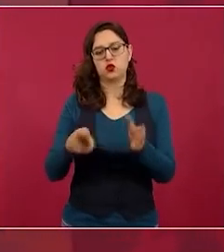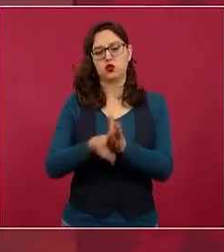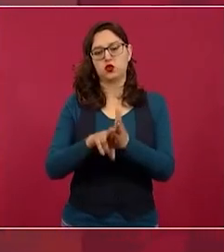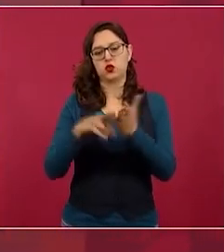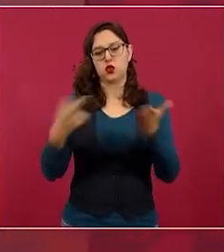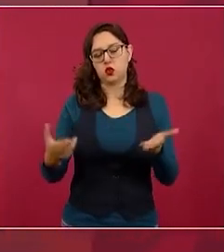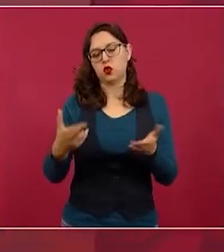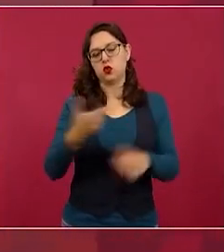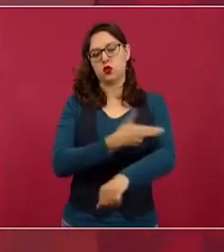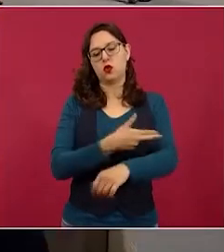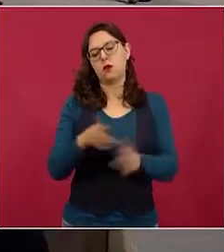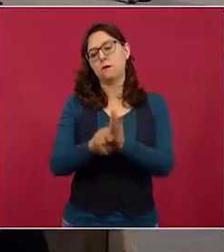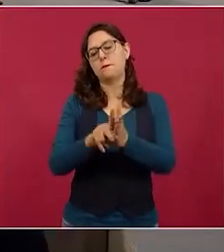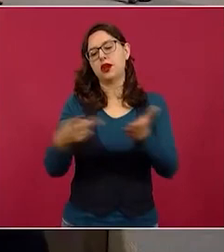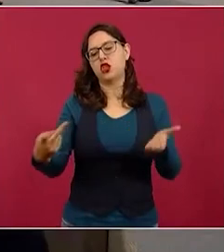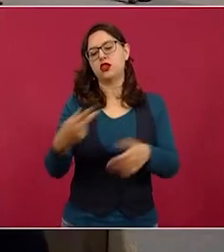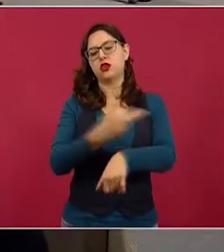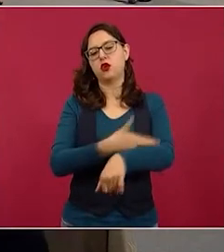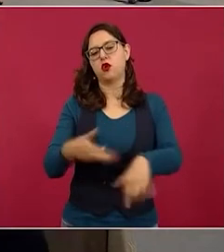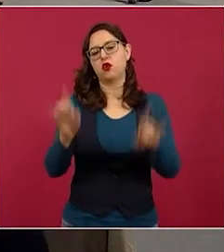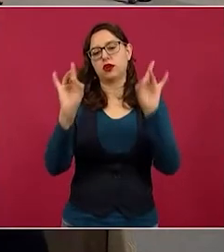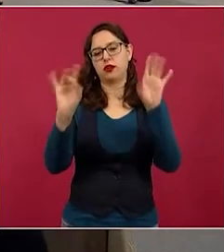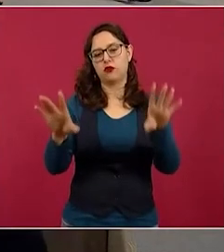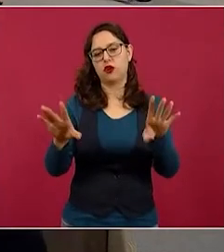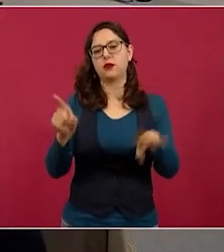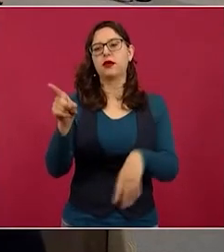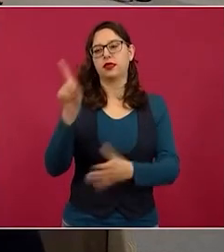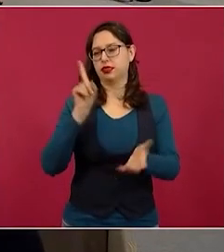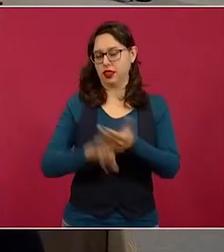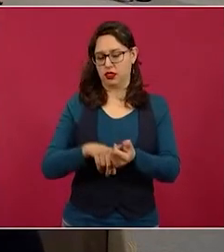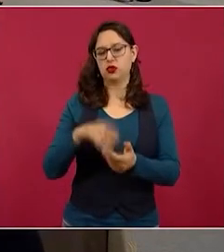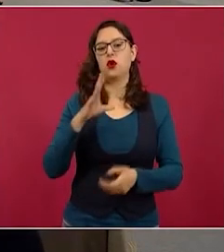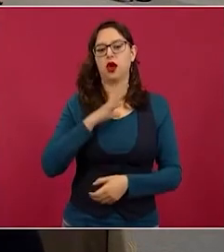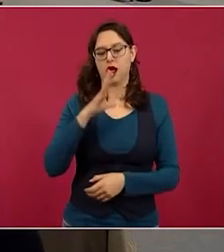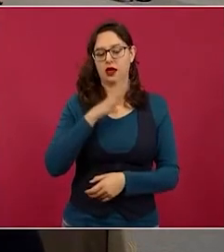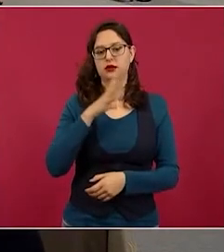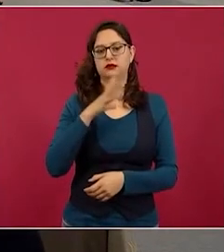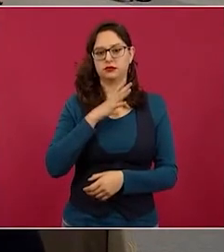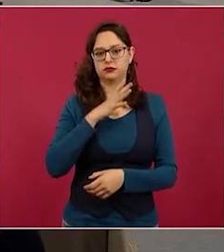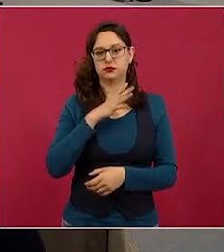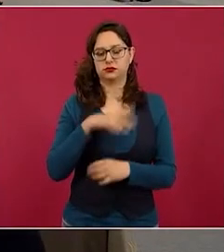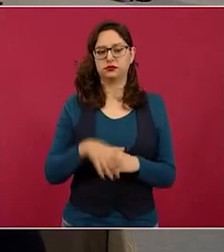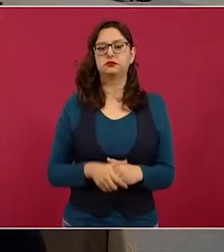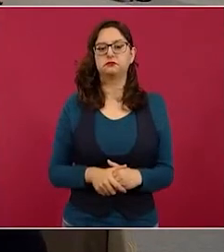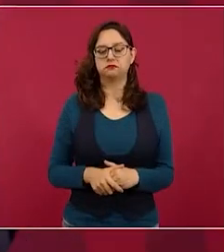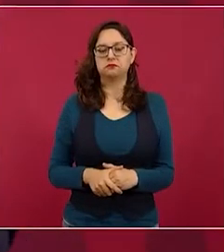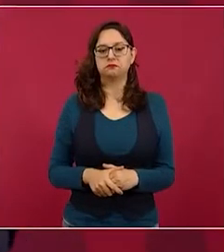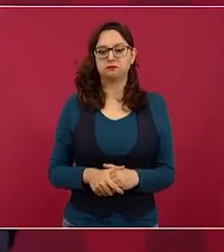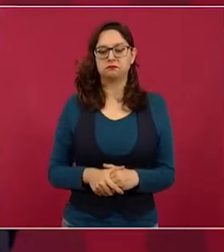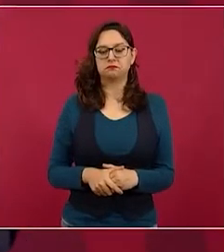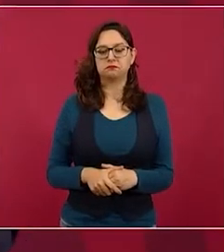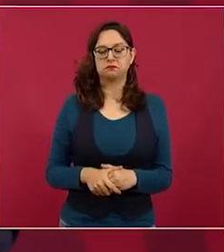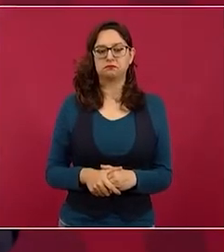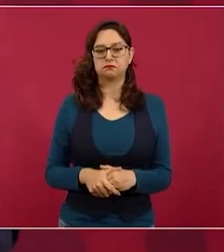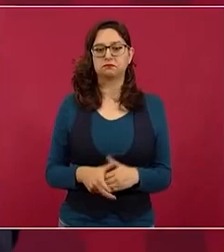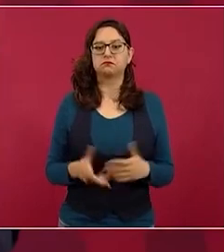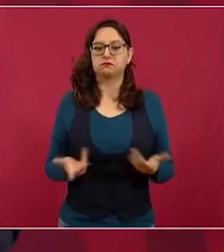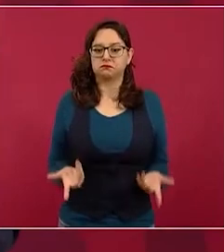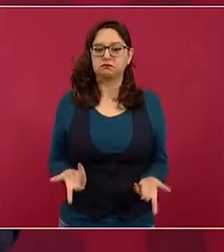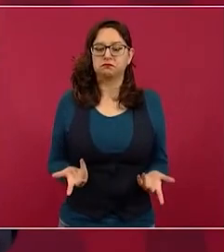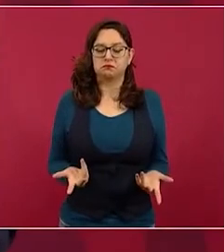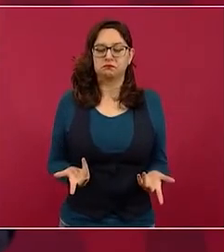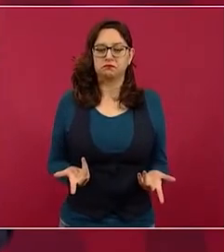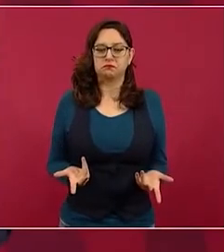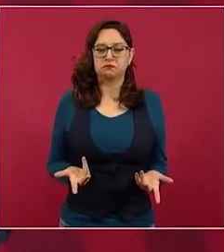columnistas del Reforma. y yo tenía interés por saber